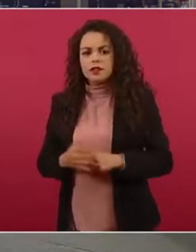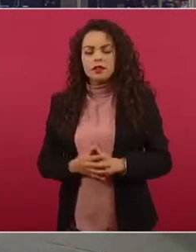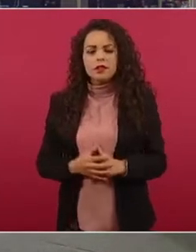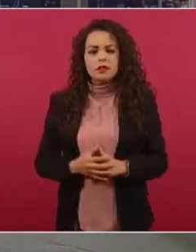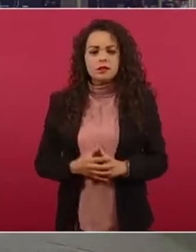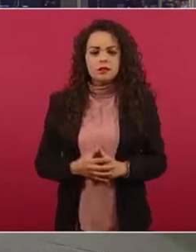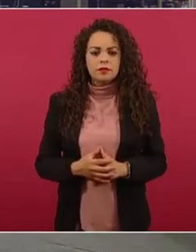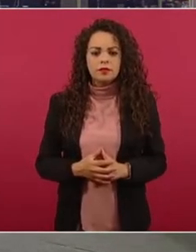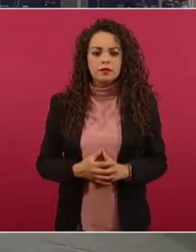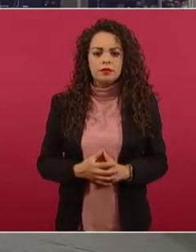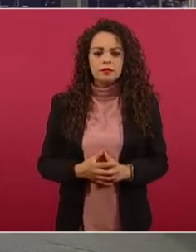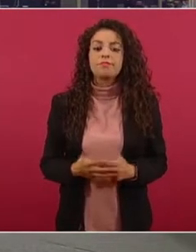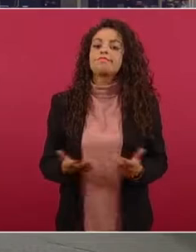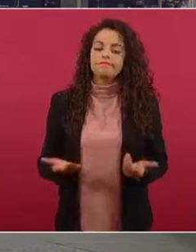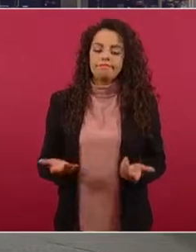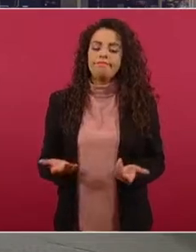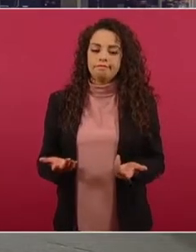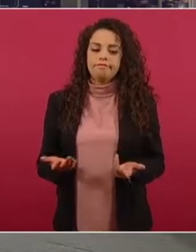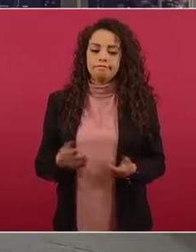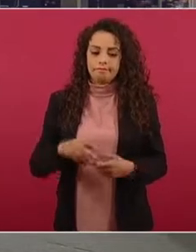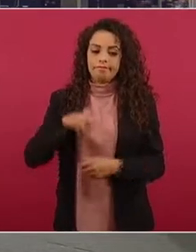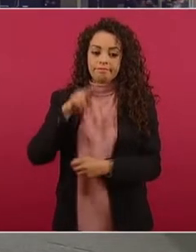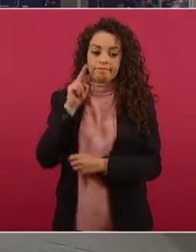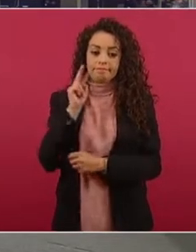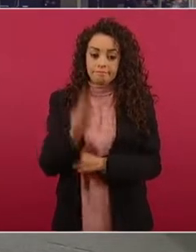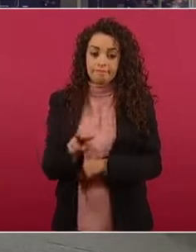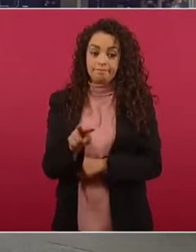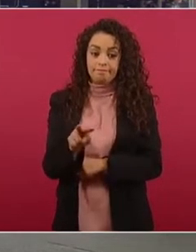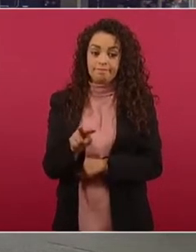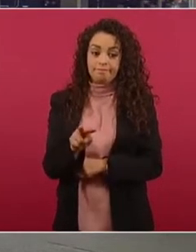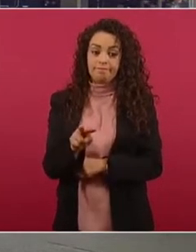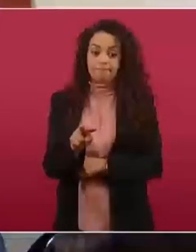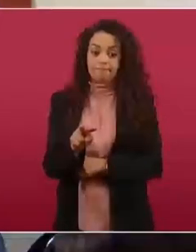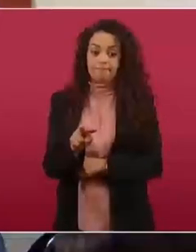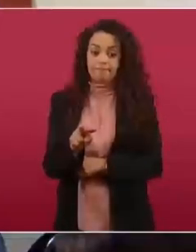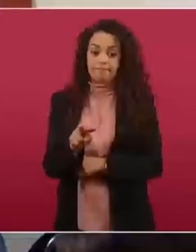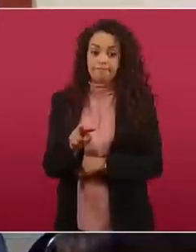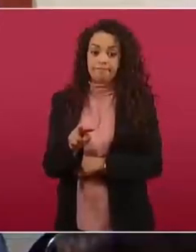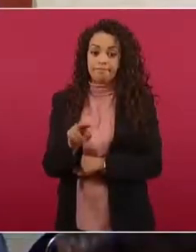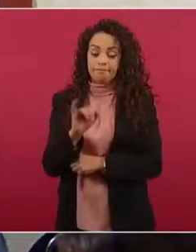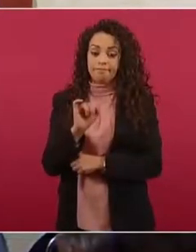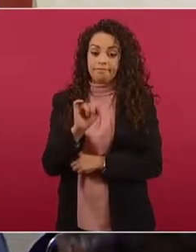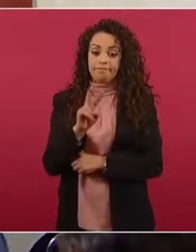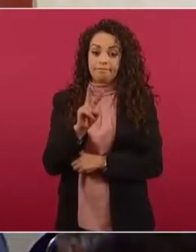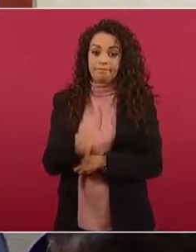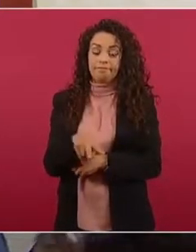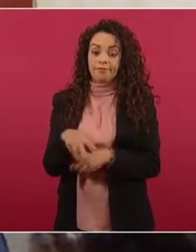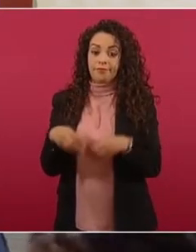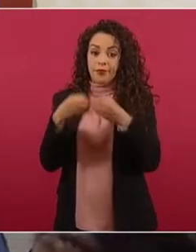a que van a perder los colores. El color del mar.